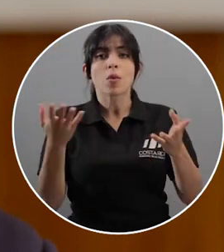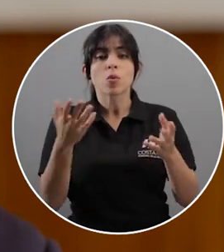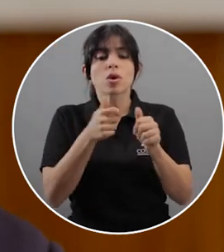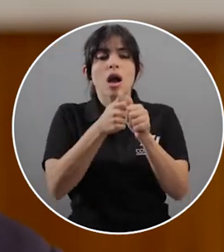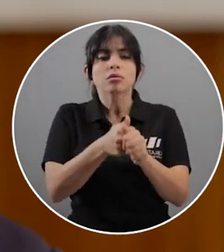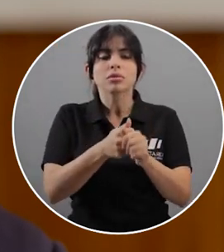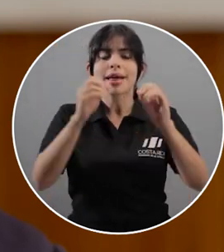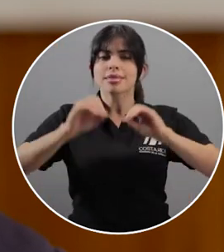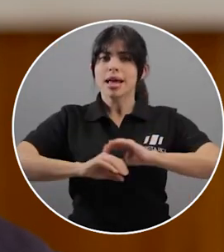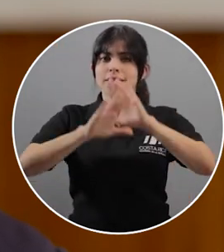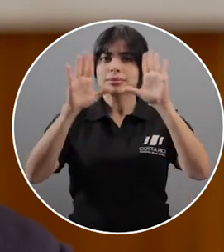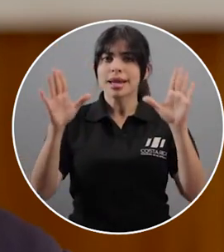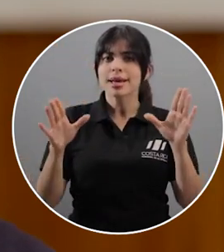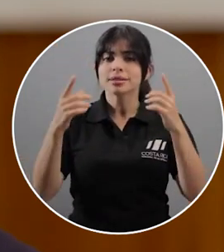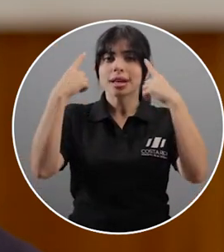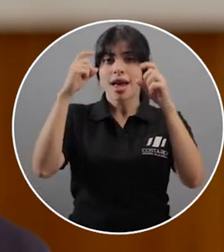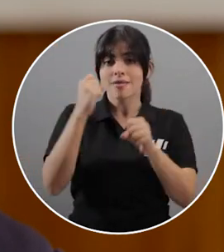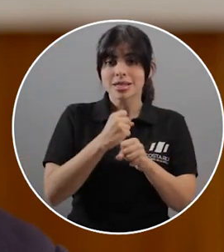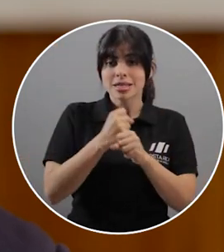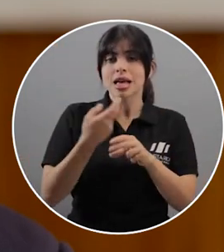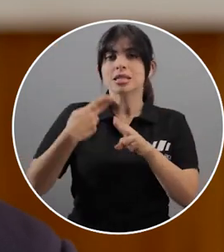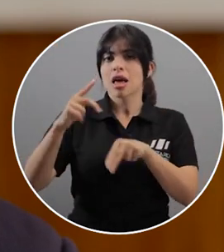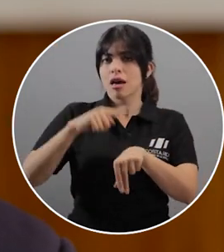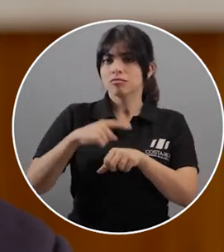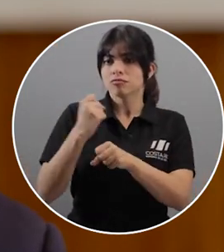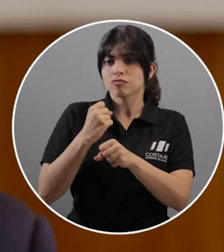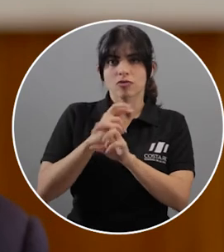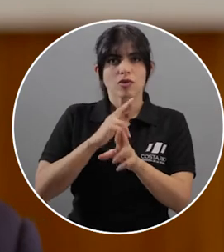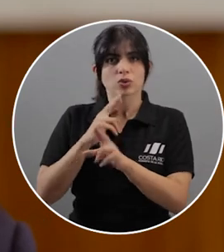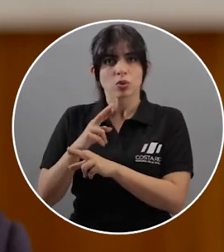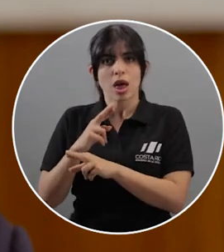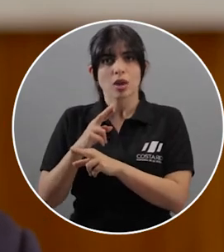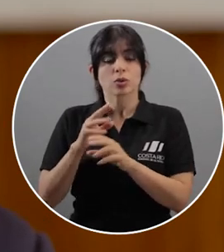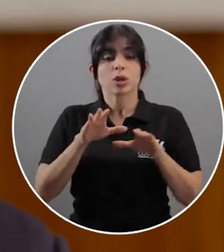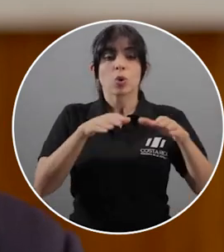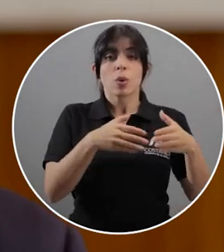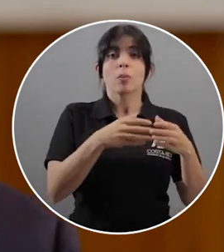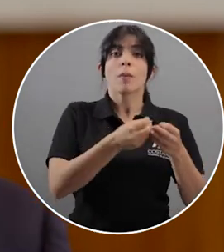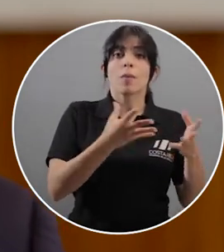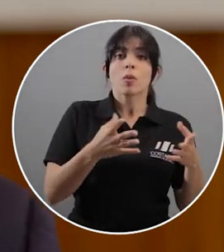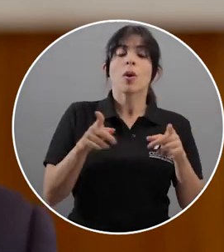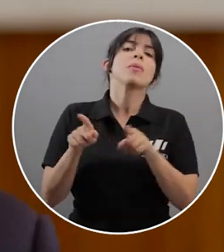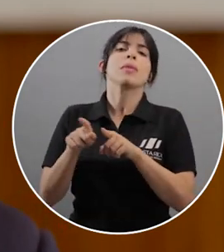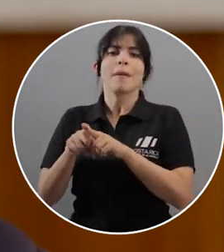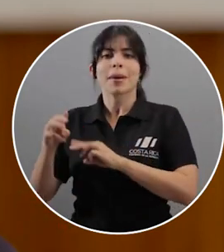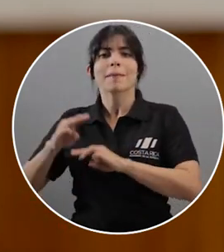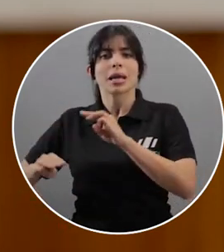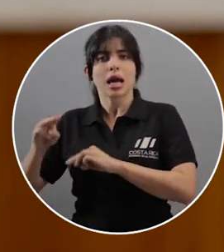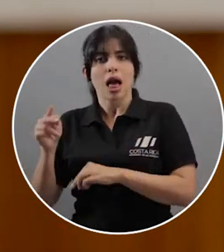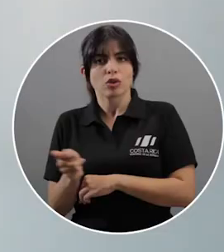basada en la transparencia, la eficiencia y la eficacia, tanto del aparato público como de los